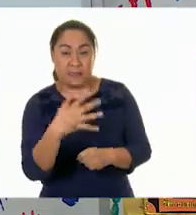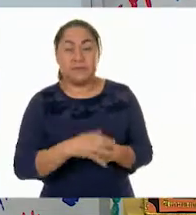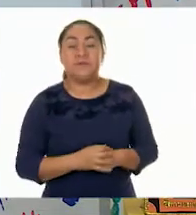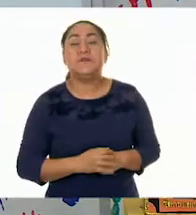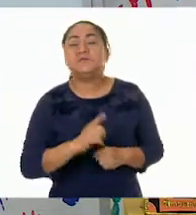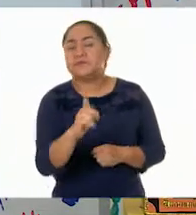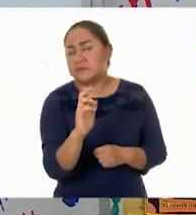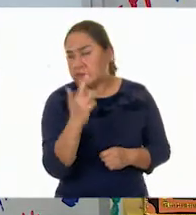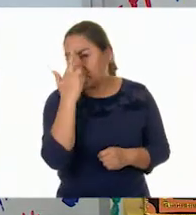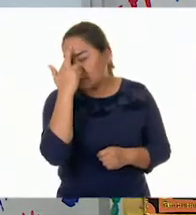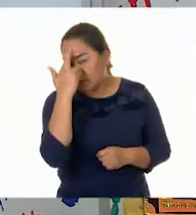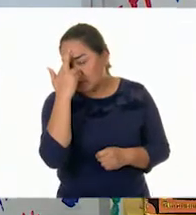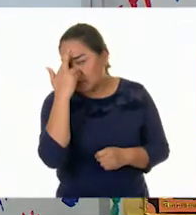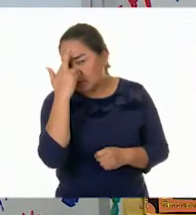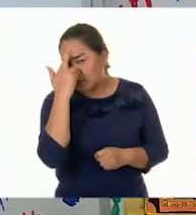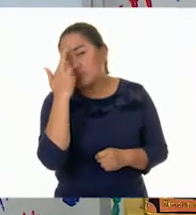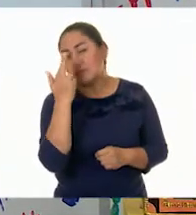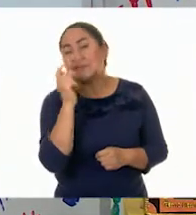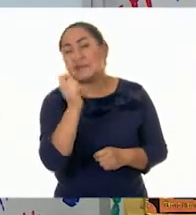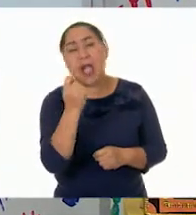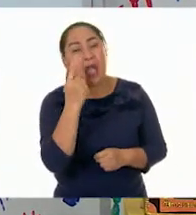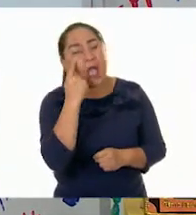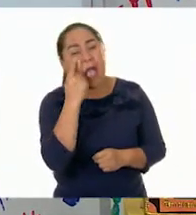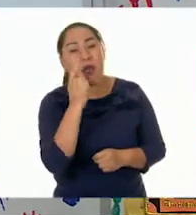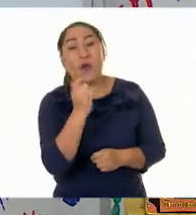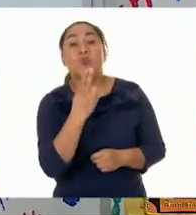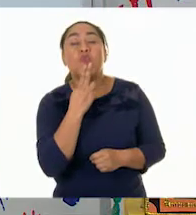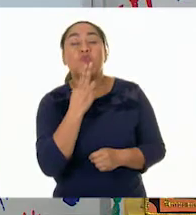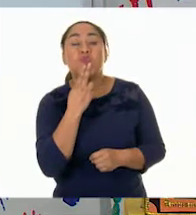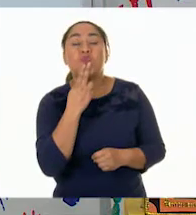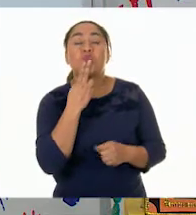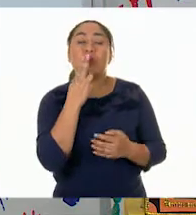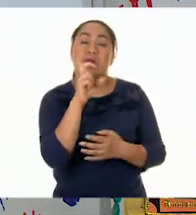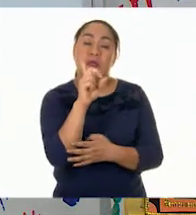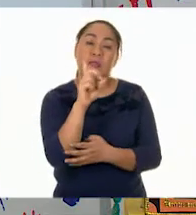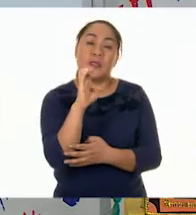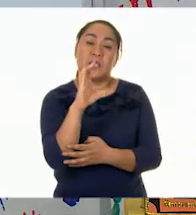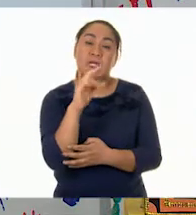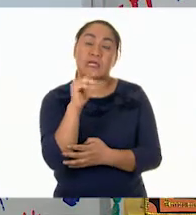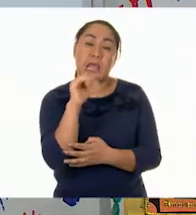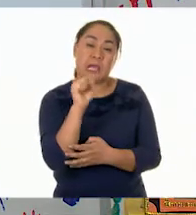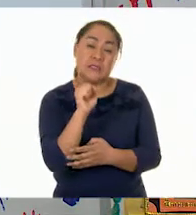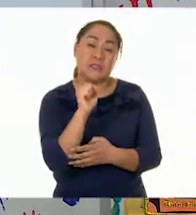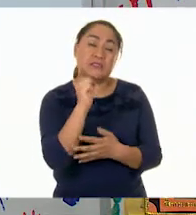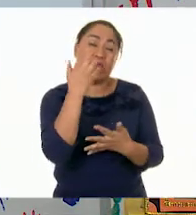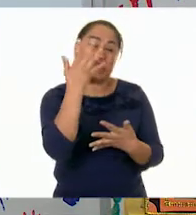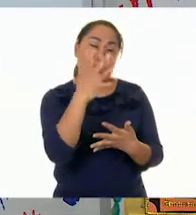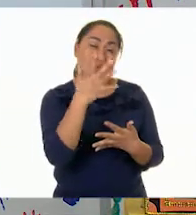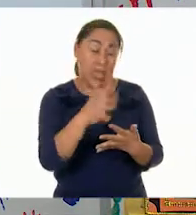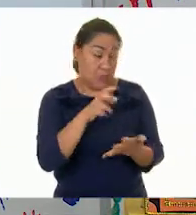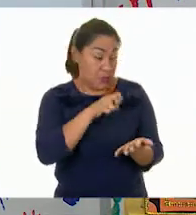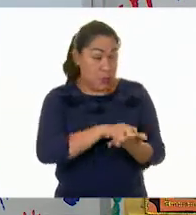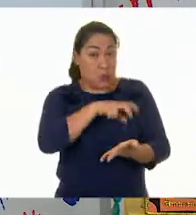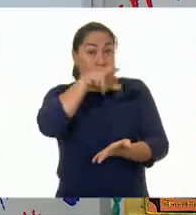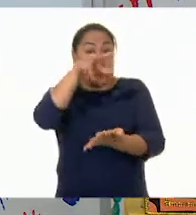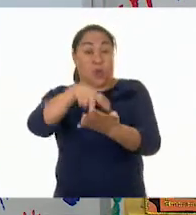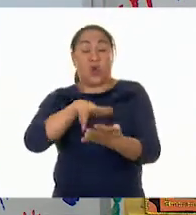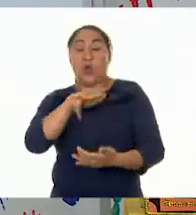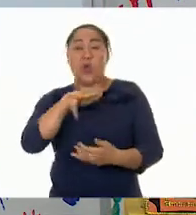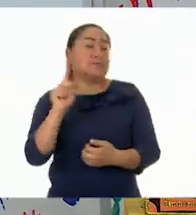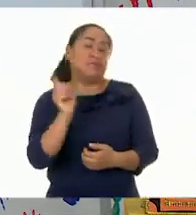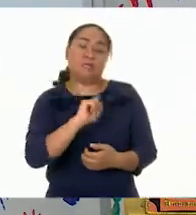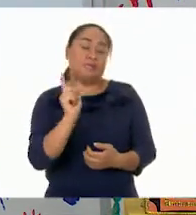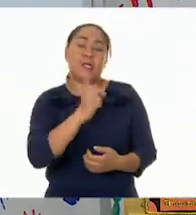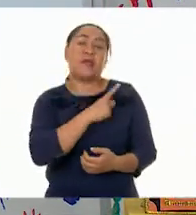con decenas y unidades. Por lo tanto, no vamos a hacer un salto de dieciocho. No. Vamos a hacer un